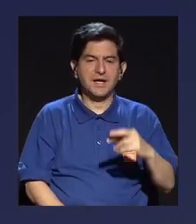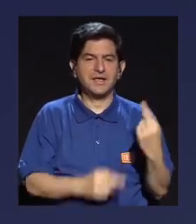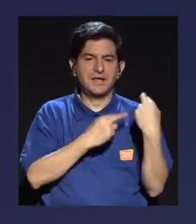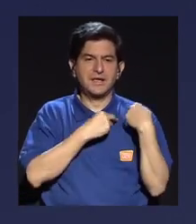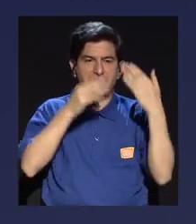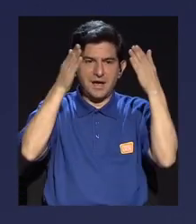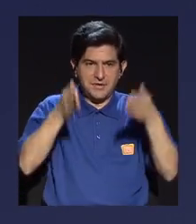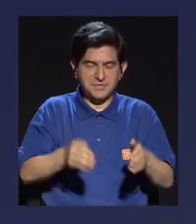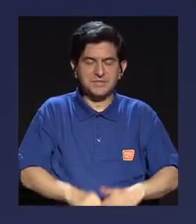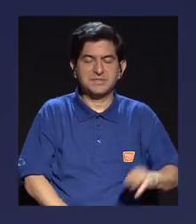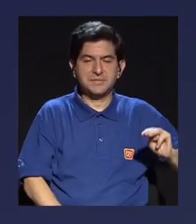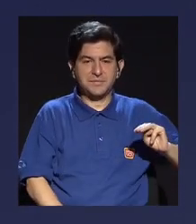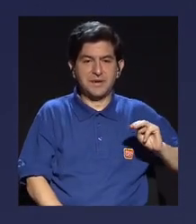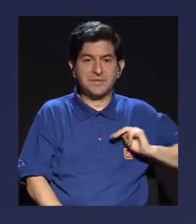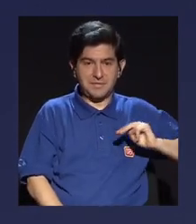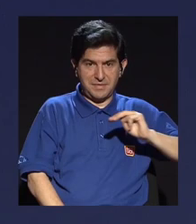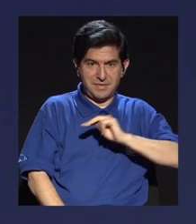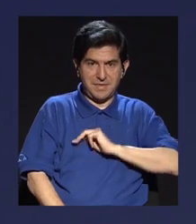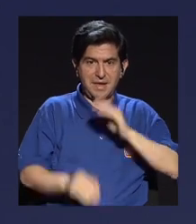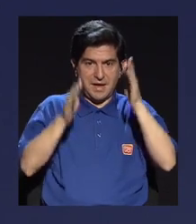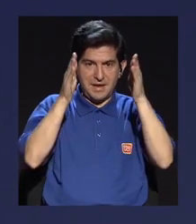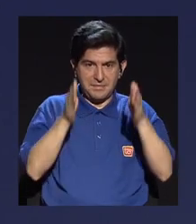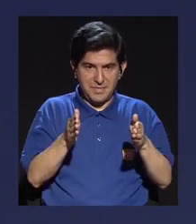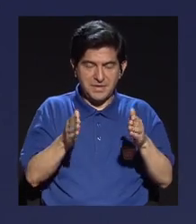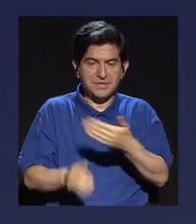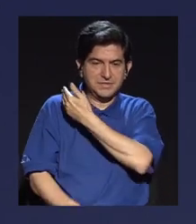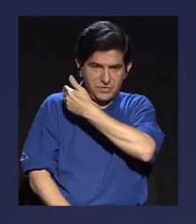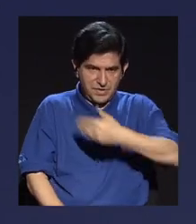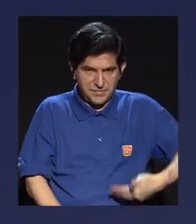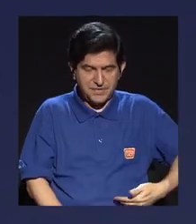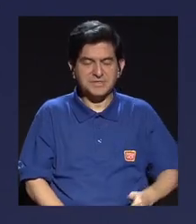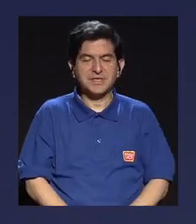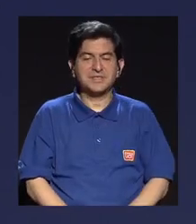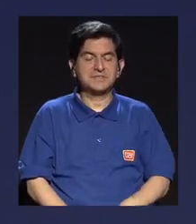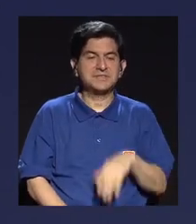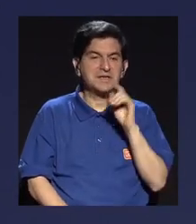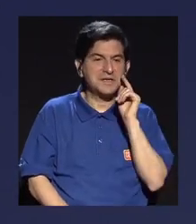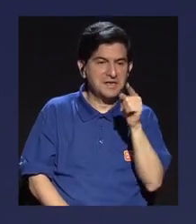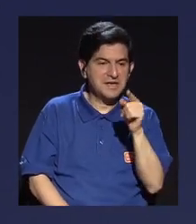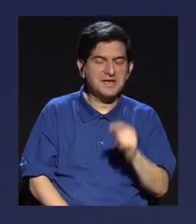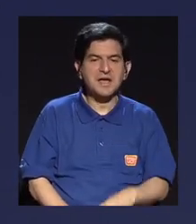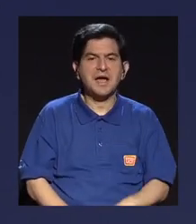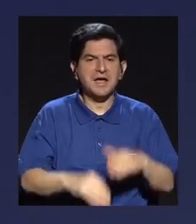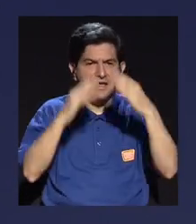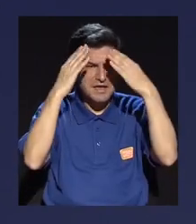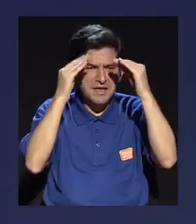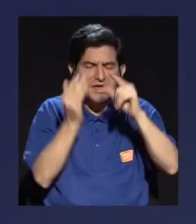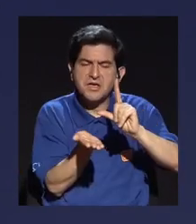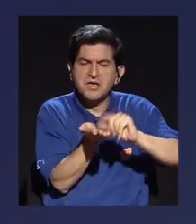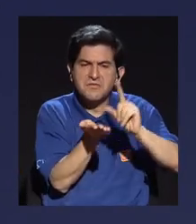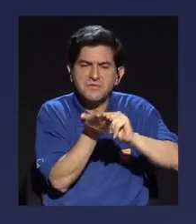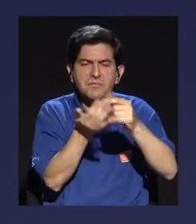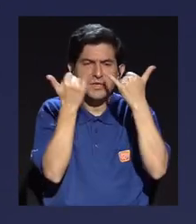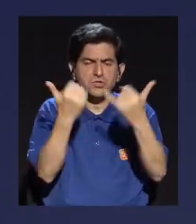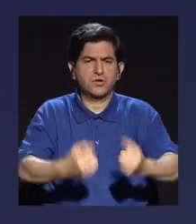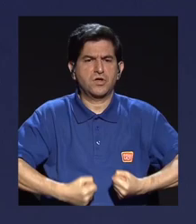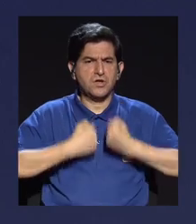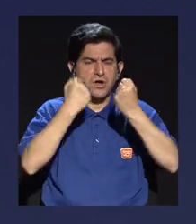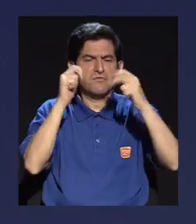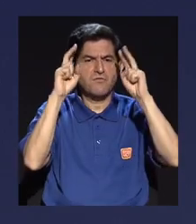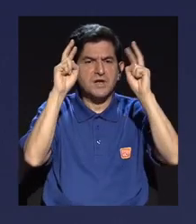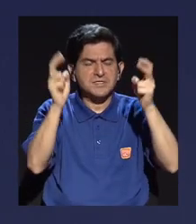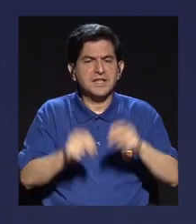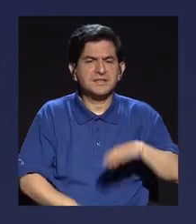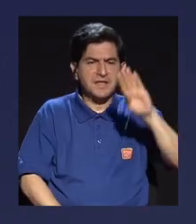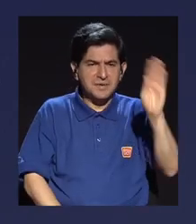ministro de la presidencia y no obtiene respuesta y cuando se comienzan a publicar los reportajes y toma realmente fuerza el tema del cementazo,